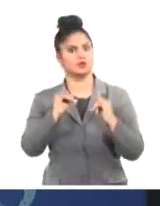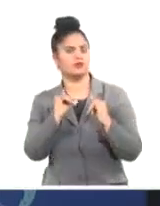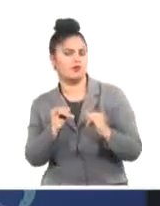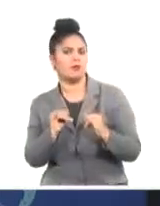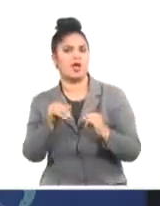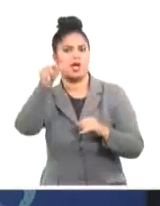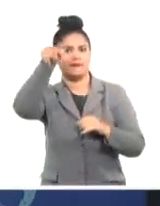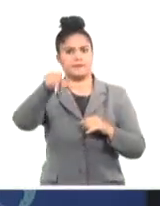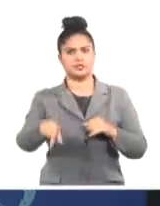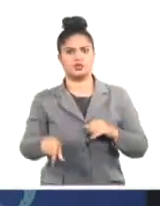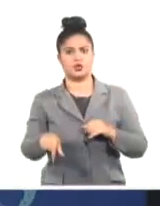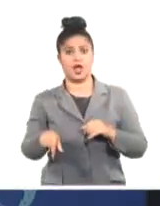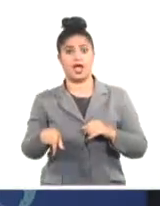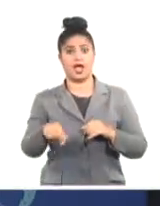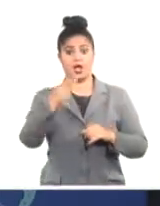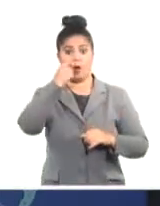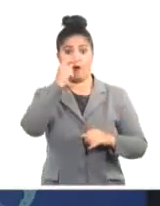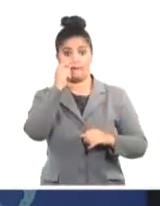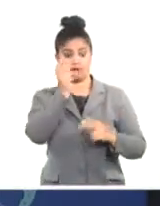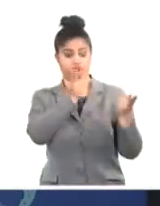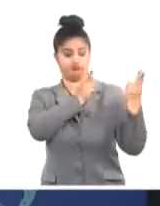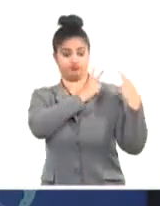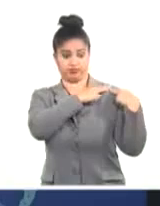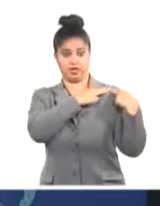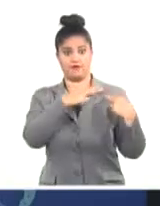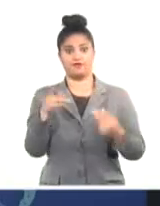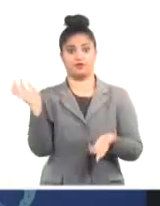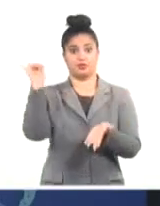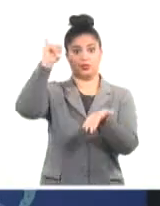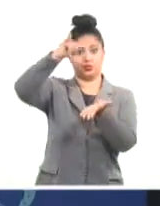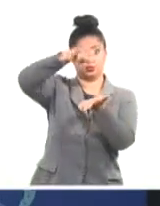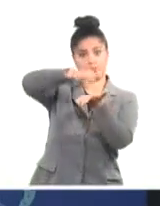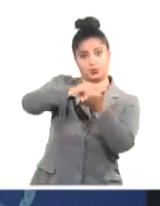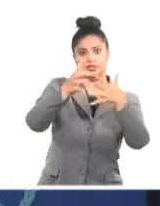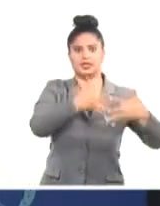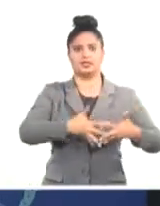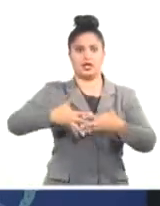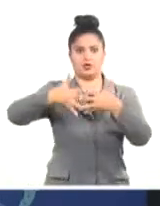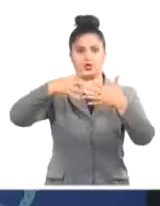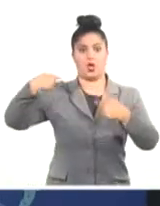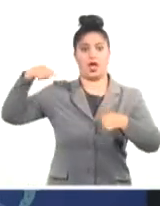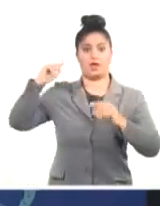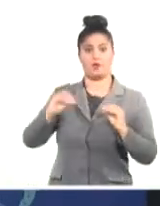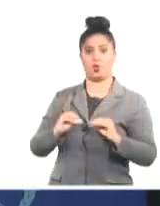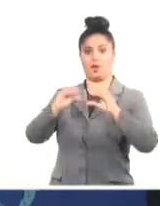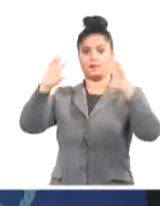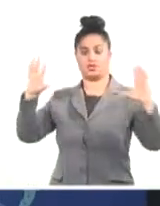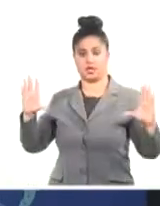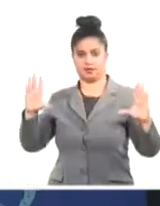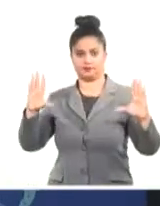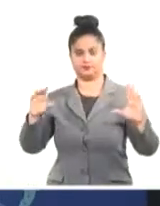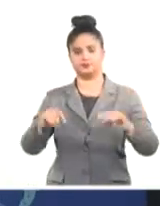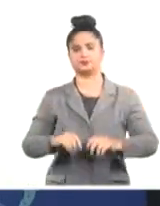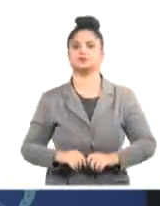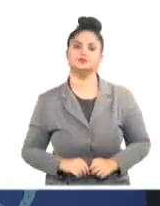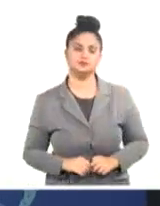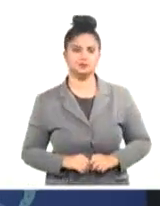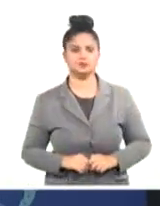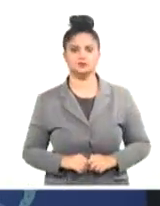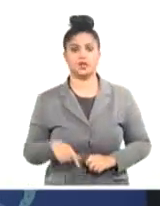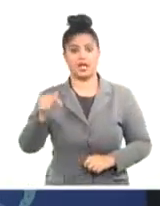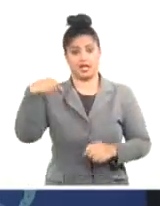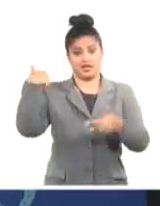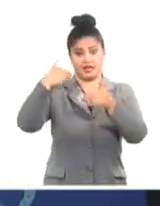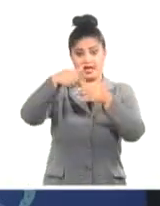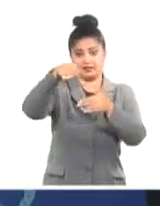arribó al territorio estadounidense en horas de la mañana de ayer. Sin embargo, hasta el momento, las autoridades de la aviación